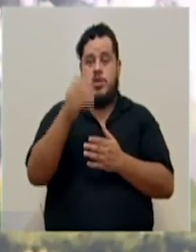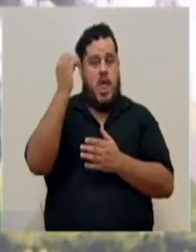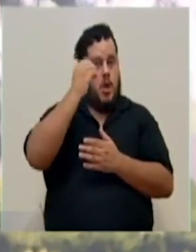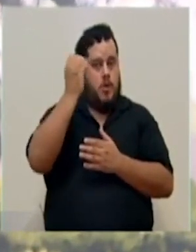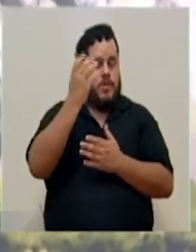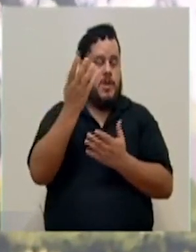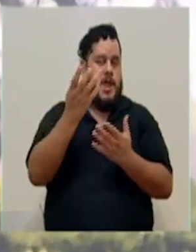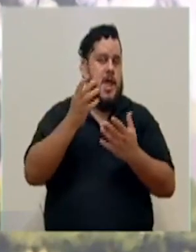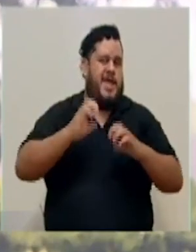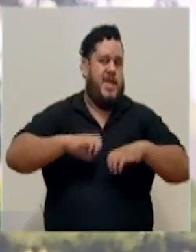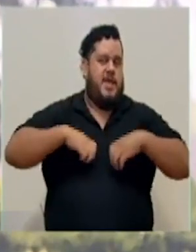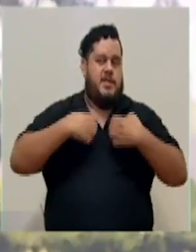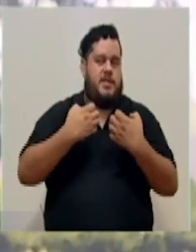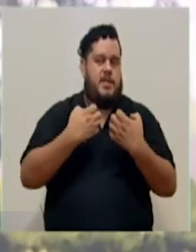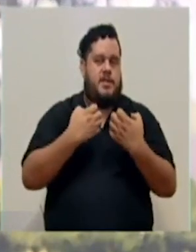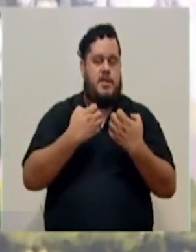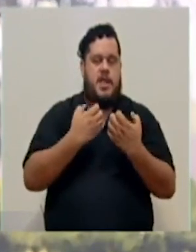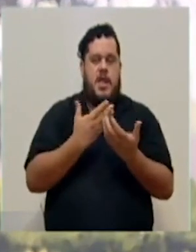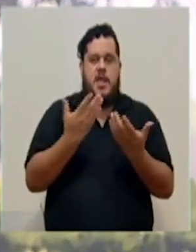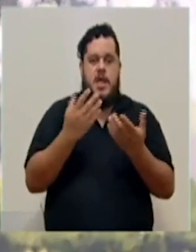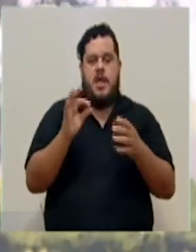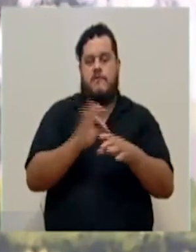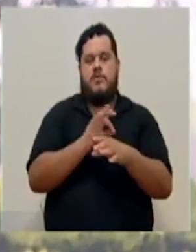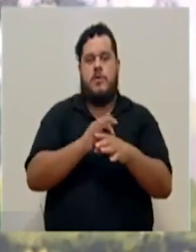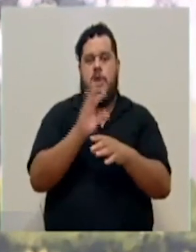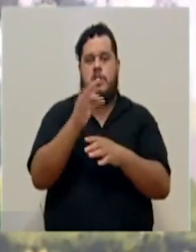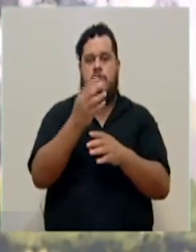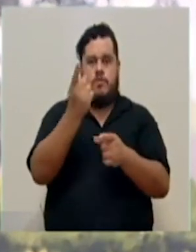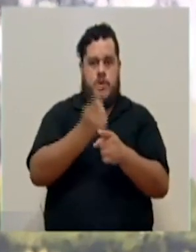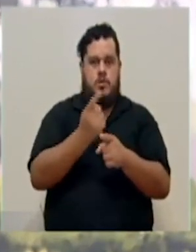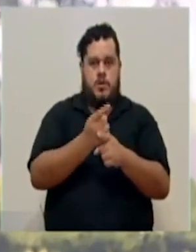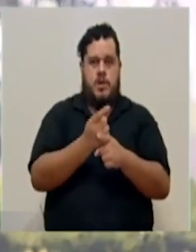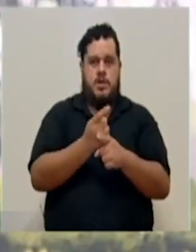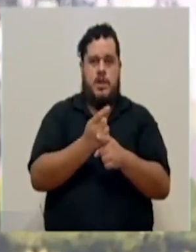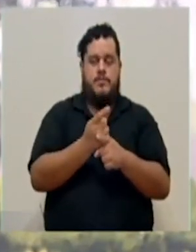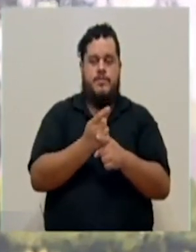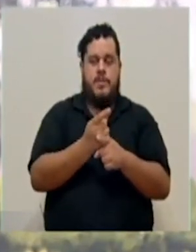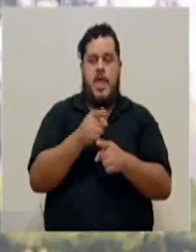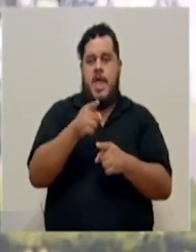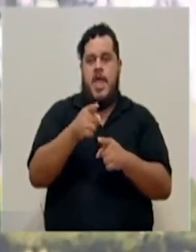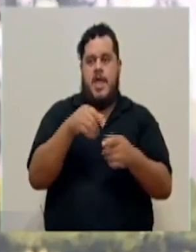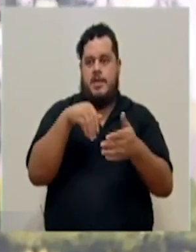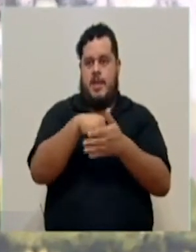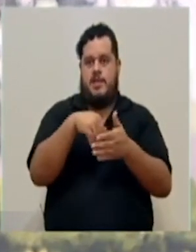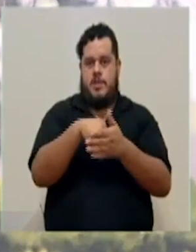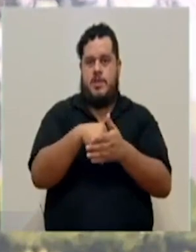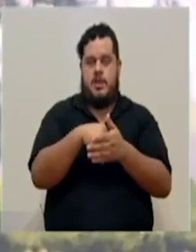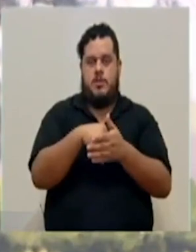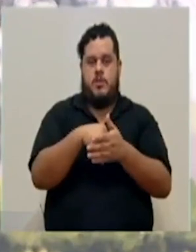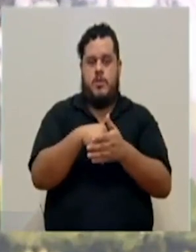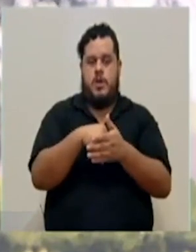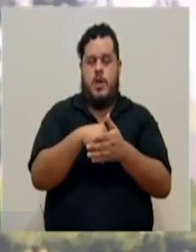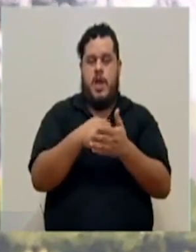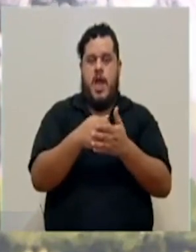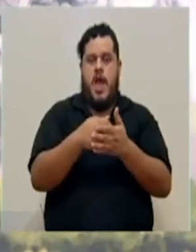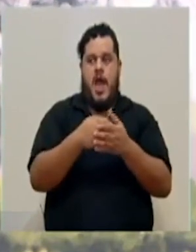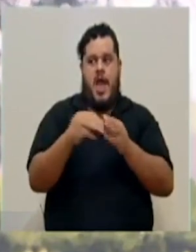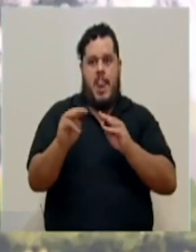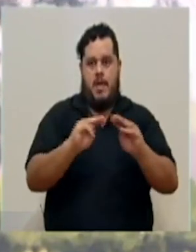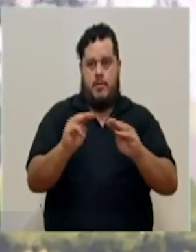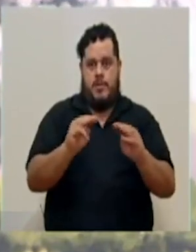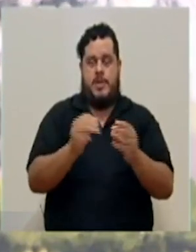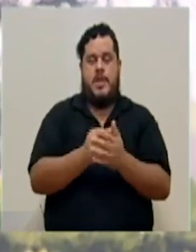existe, digamos, que ha funcionado de manera correcta esta limitación a la movilidad